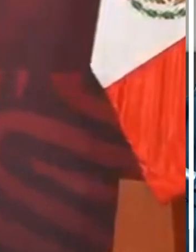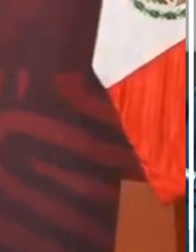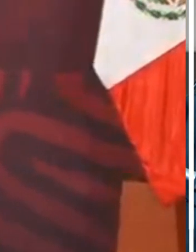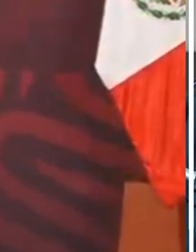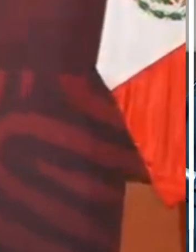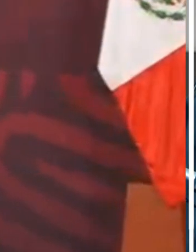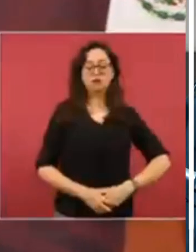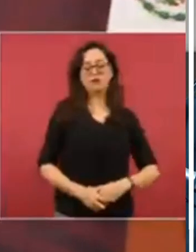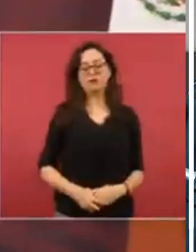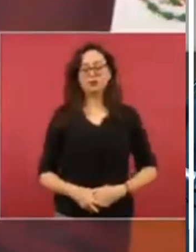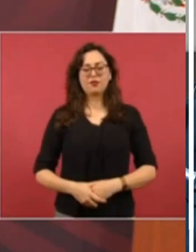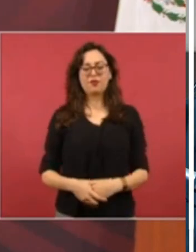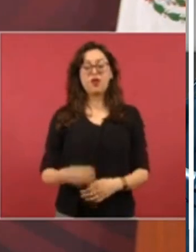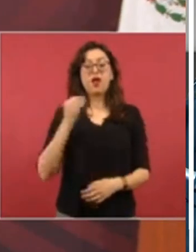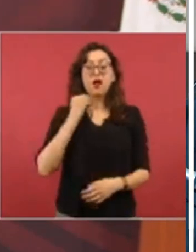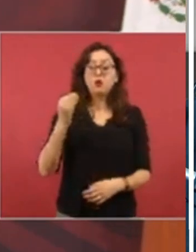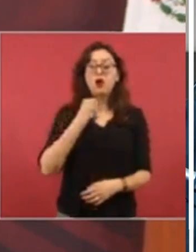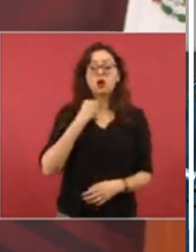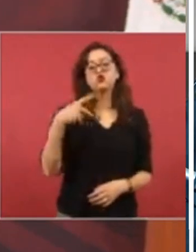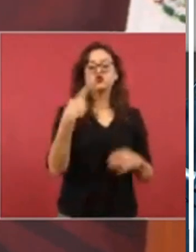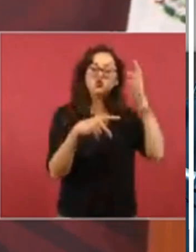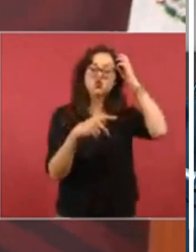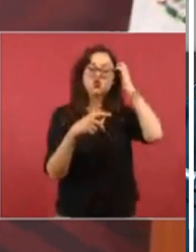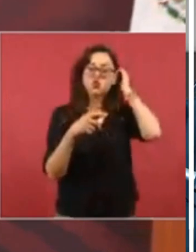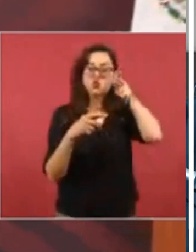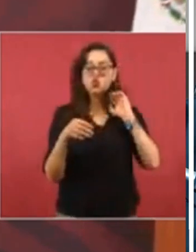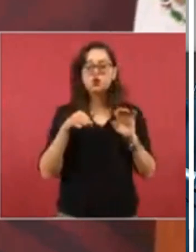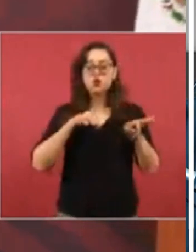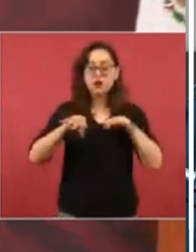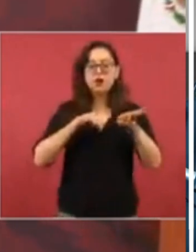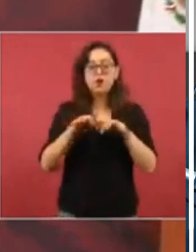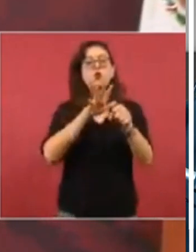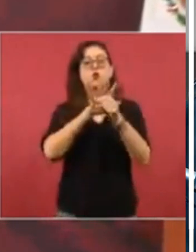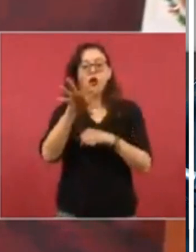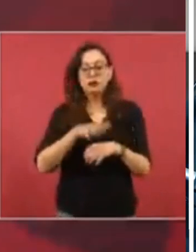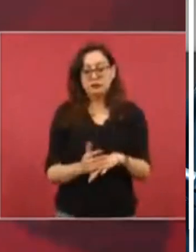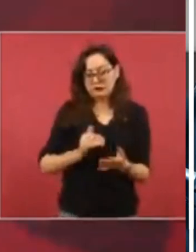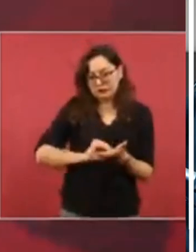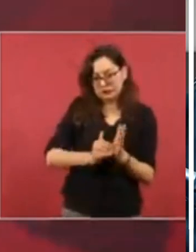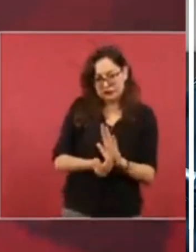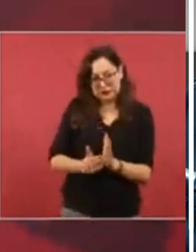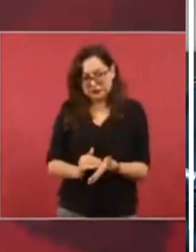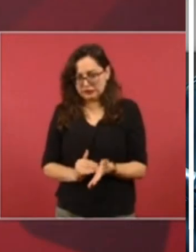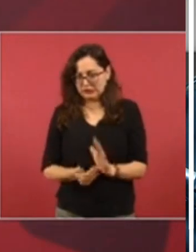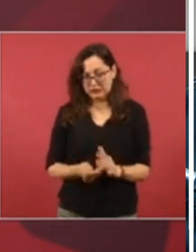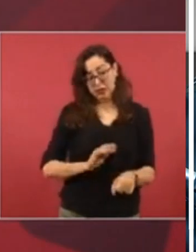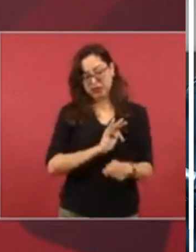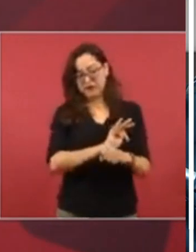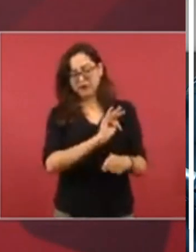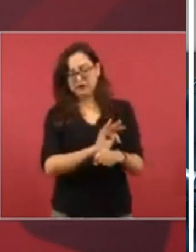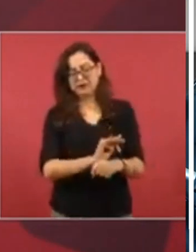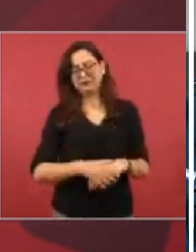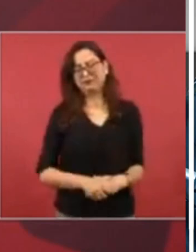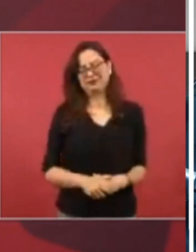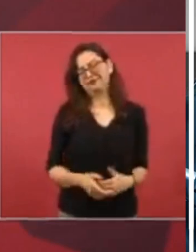Ese es su trabajo. Pero desde luego, si